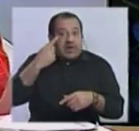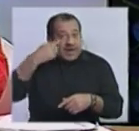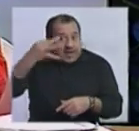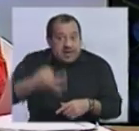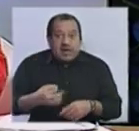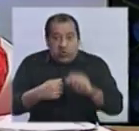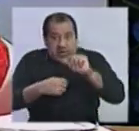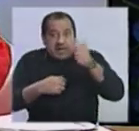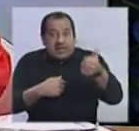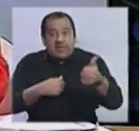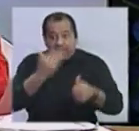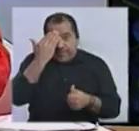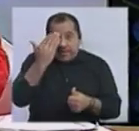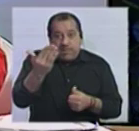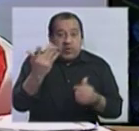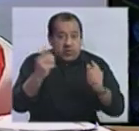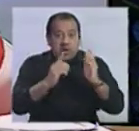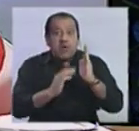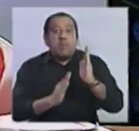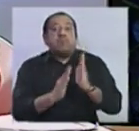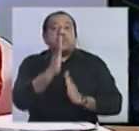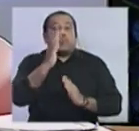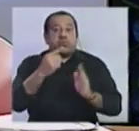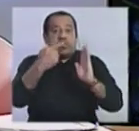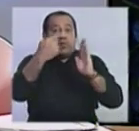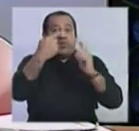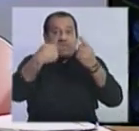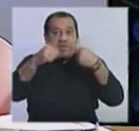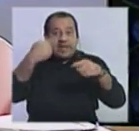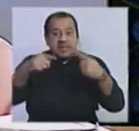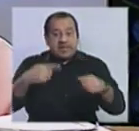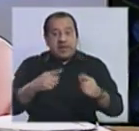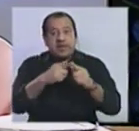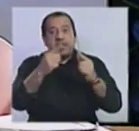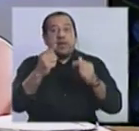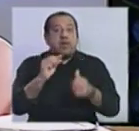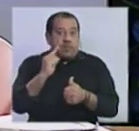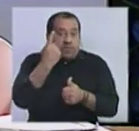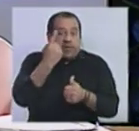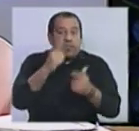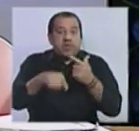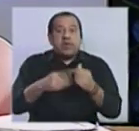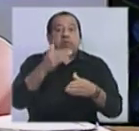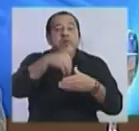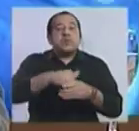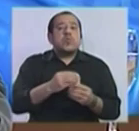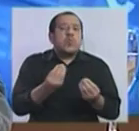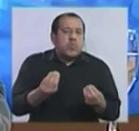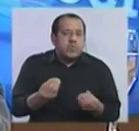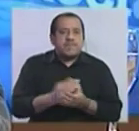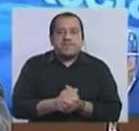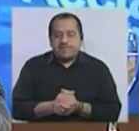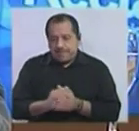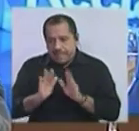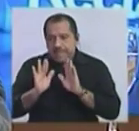salió a pesar de que no con los números que esperaba primero, ¿no?, en la votación de la gente. Sí, bueno, a ver,